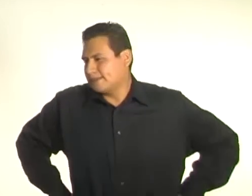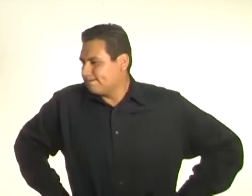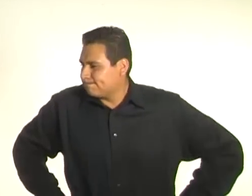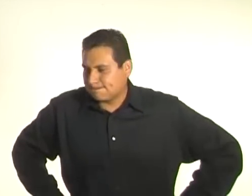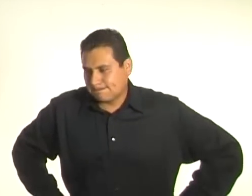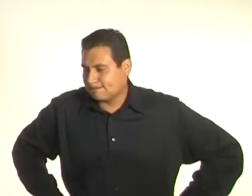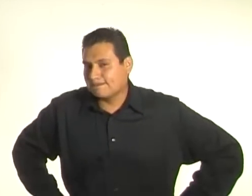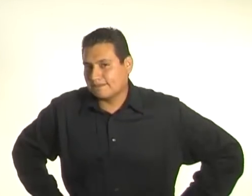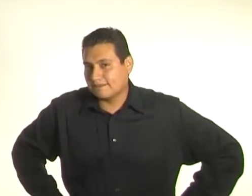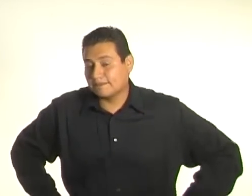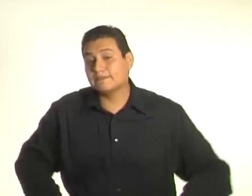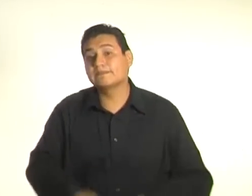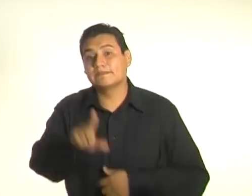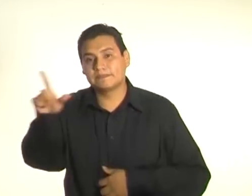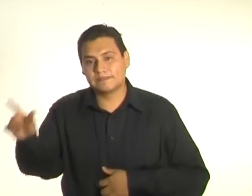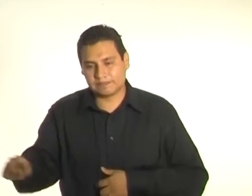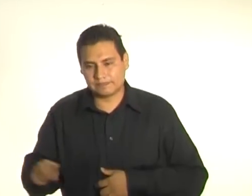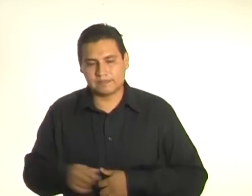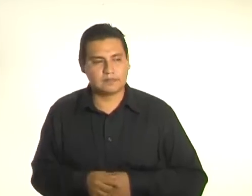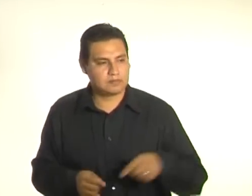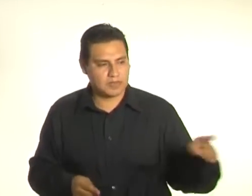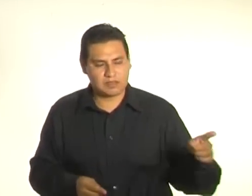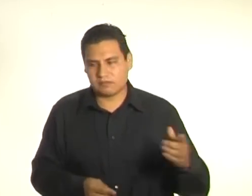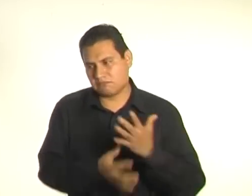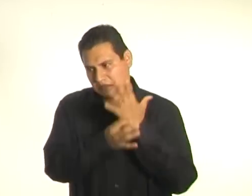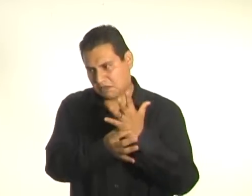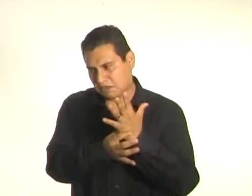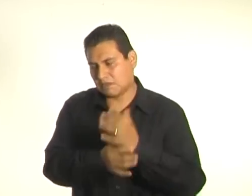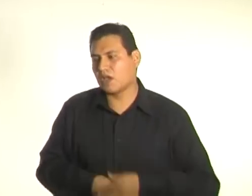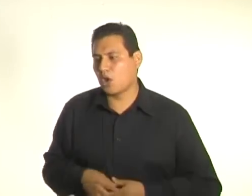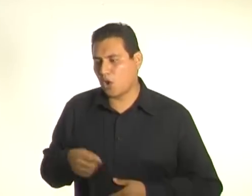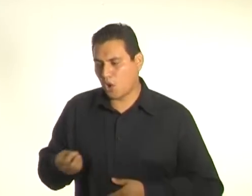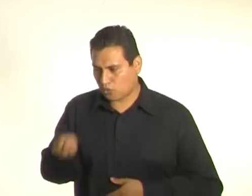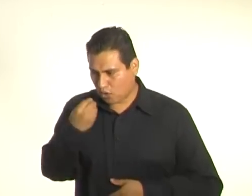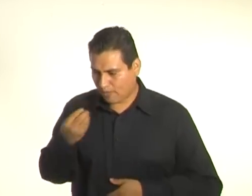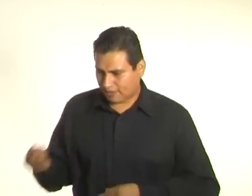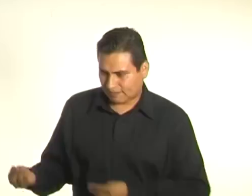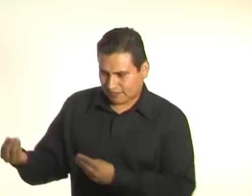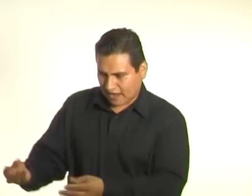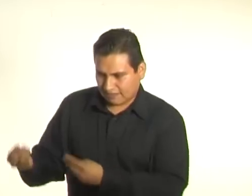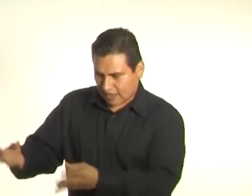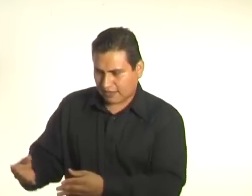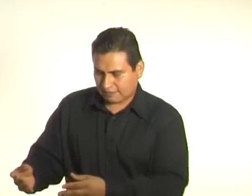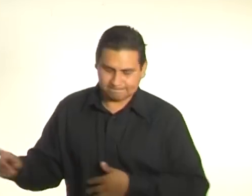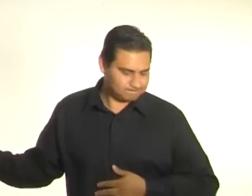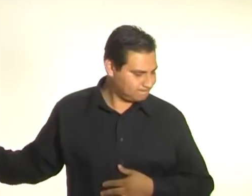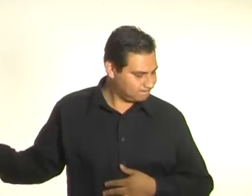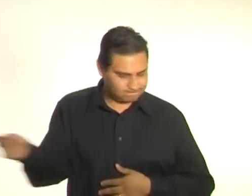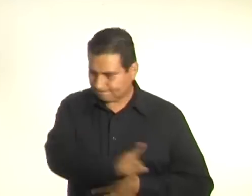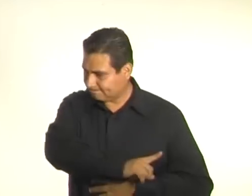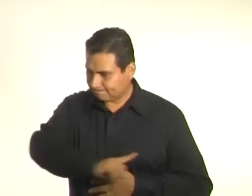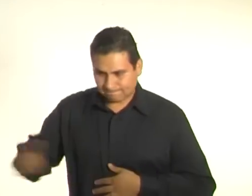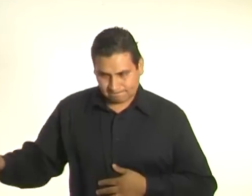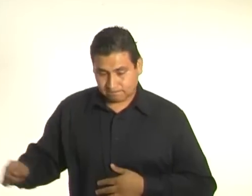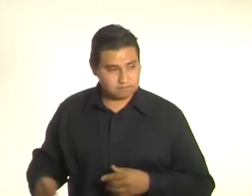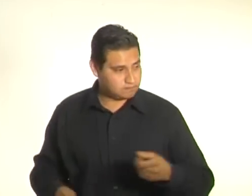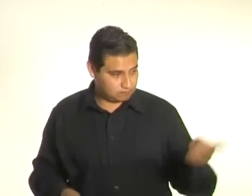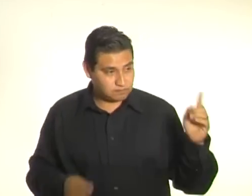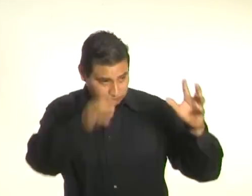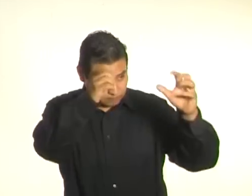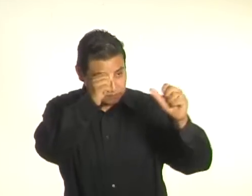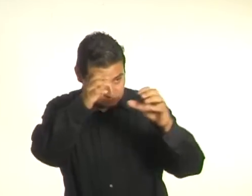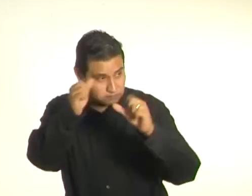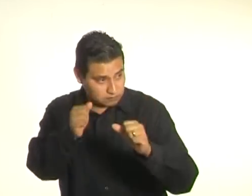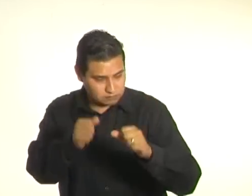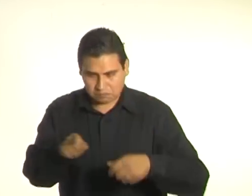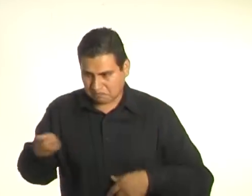Pero a partir de hoy se acabó lo que se le daba, añadieron. Nos pondremos de acuerdo para